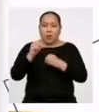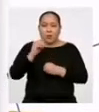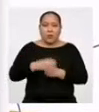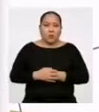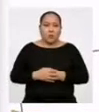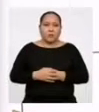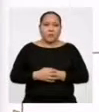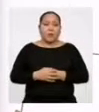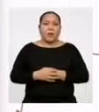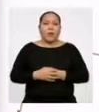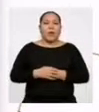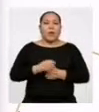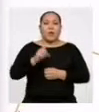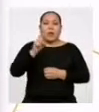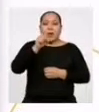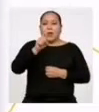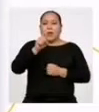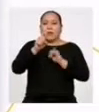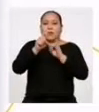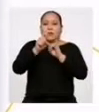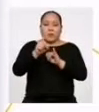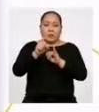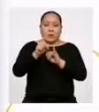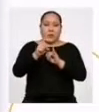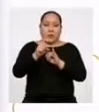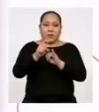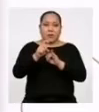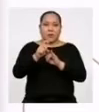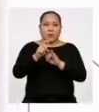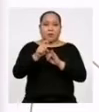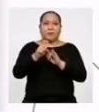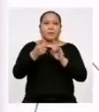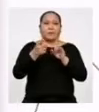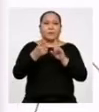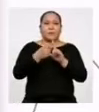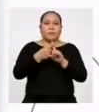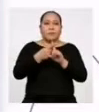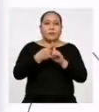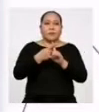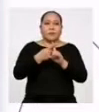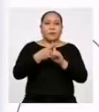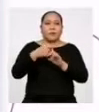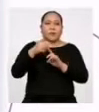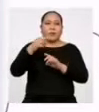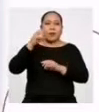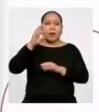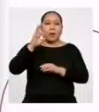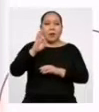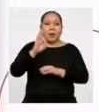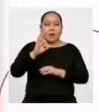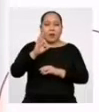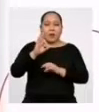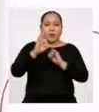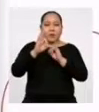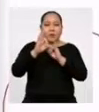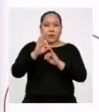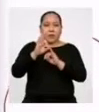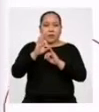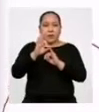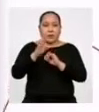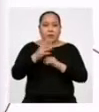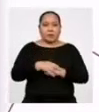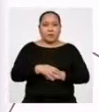x sub i, que es la marca de clase y es igual a la semisuma del límite inferior con el límite superior,